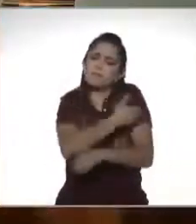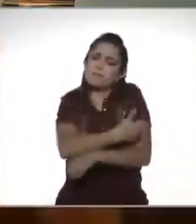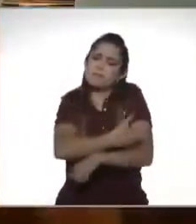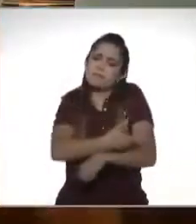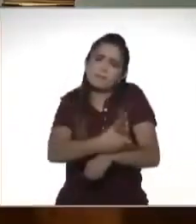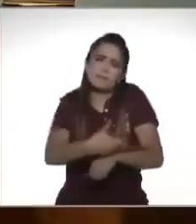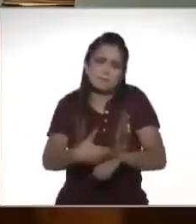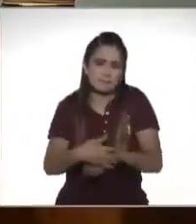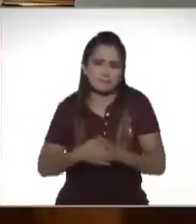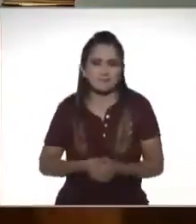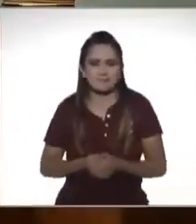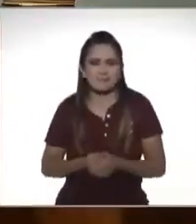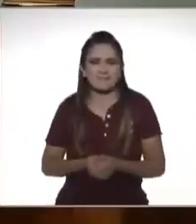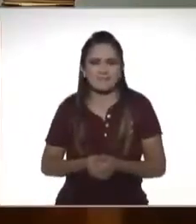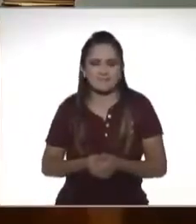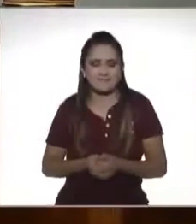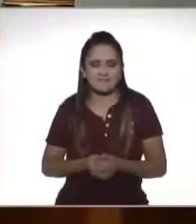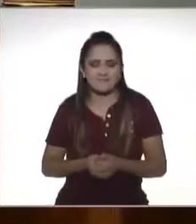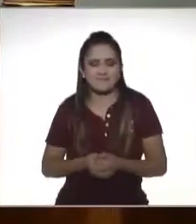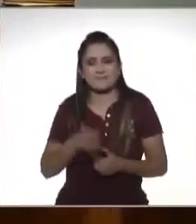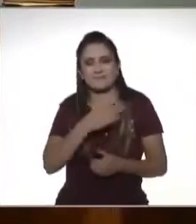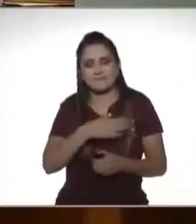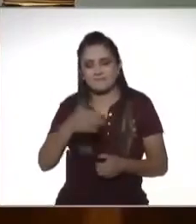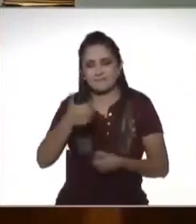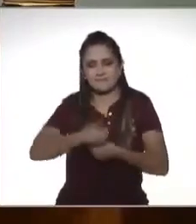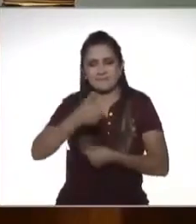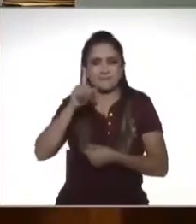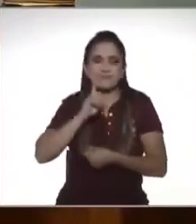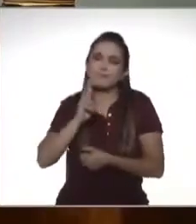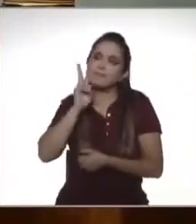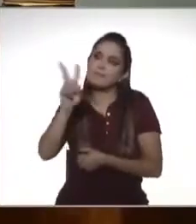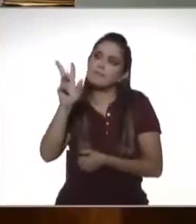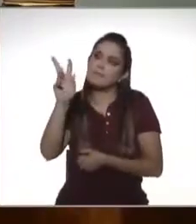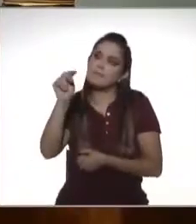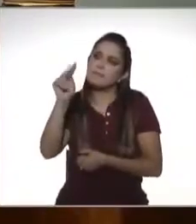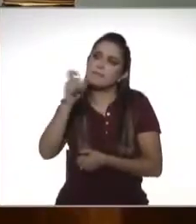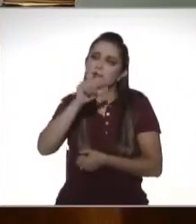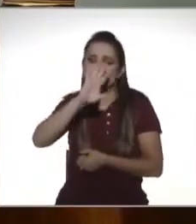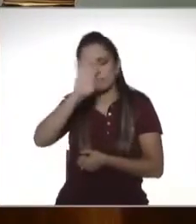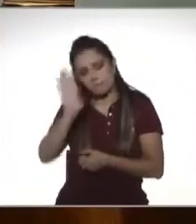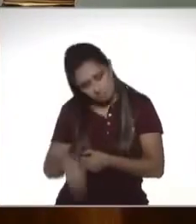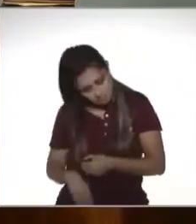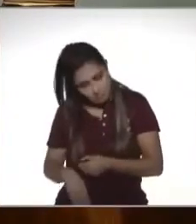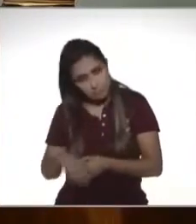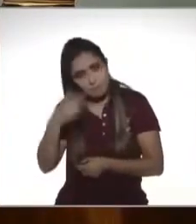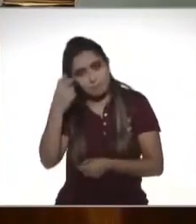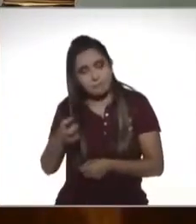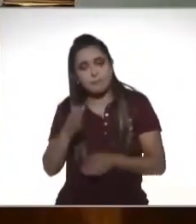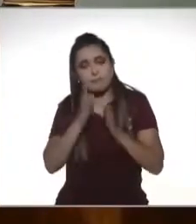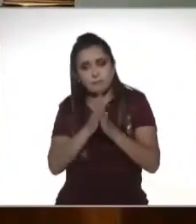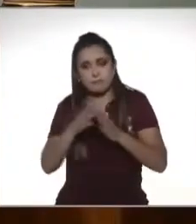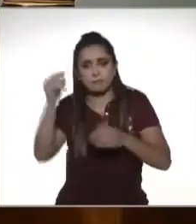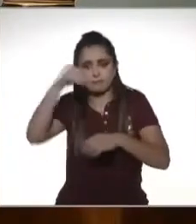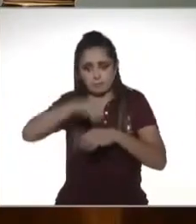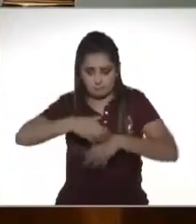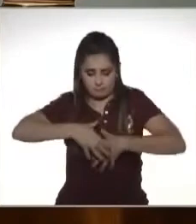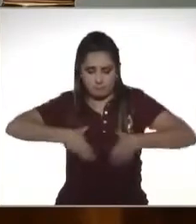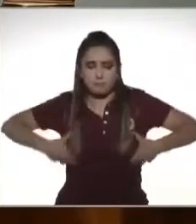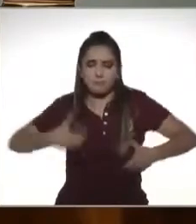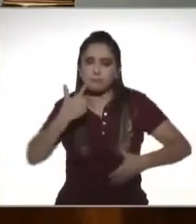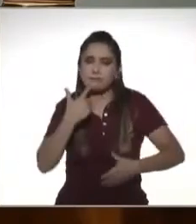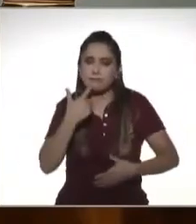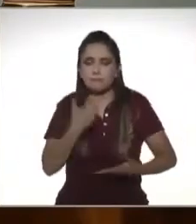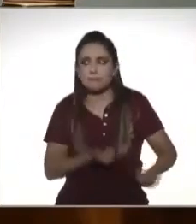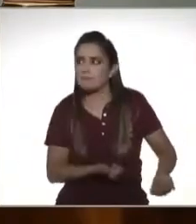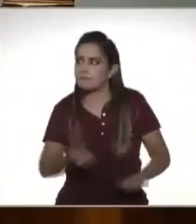bueno pues se muere la abuela viendo el televisor y su último deseo es que le pongan su bikini rojo y que la lleven